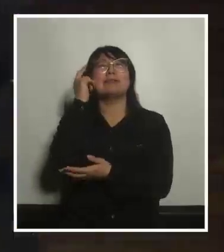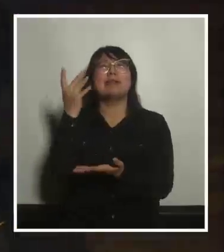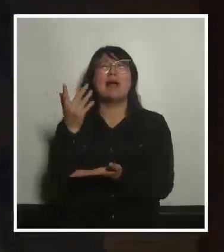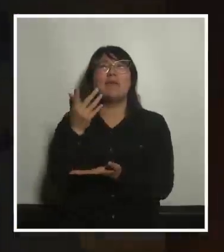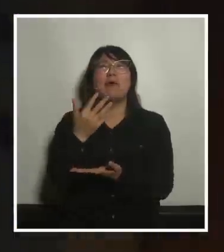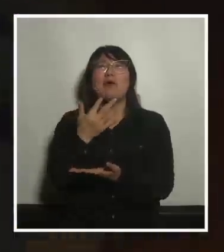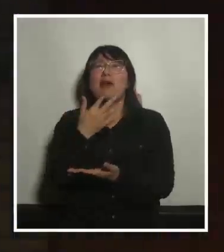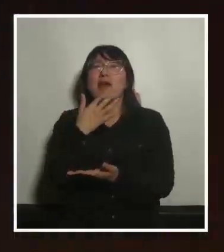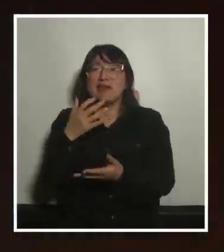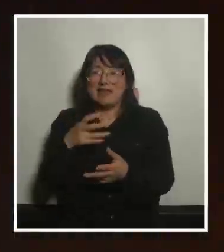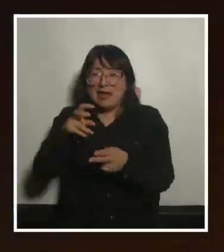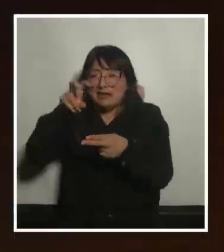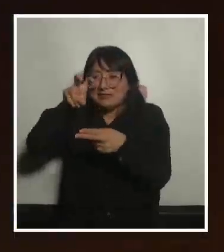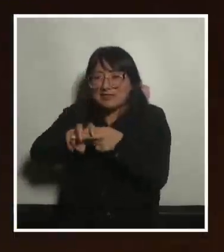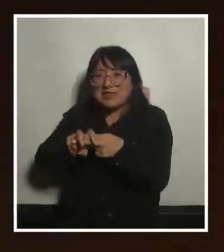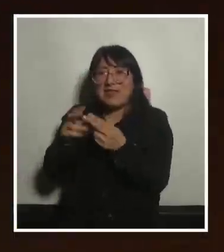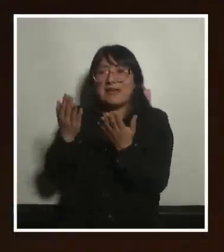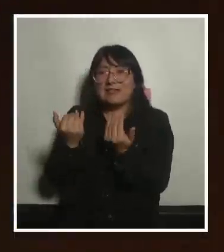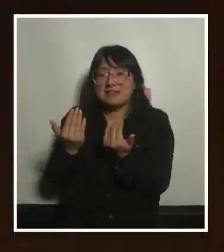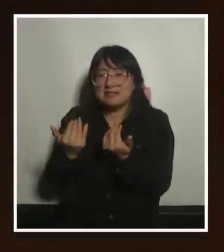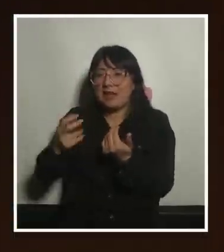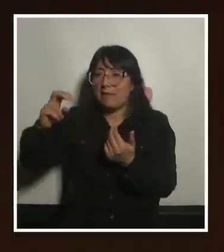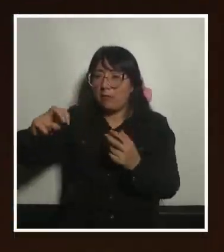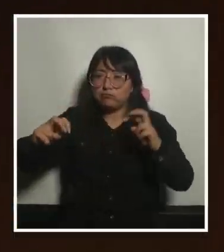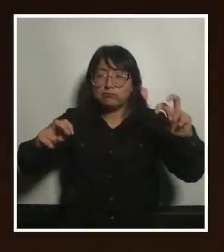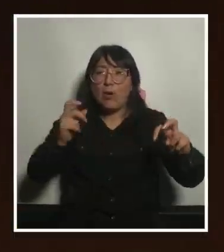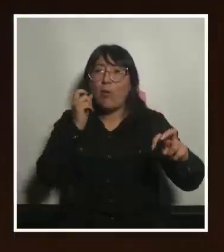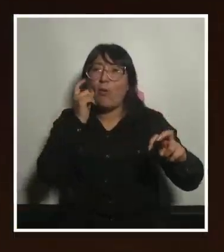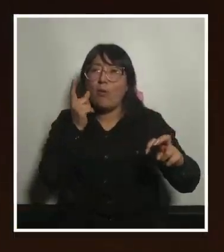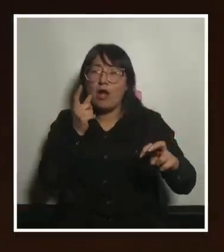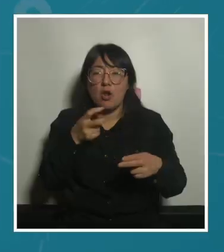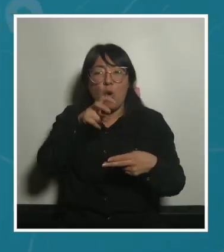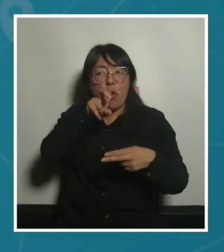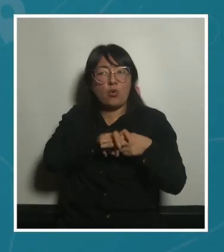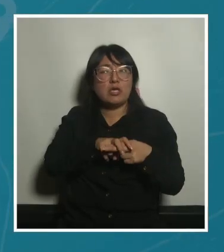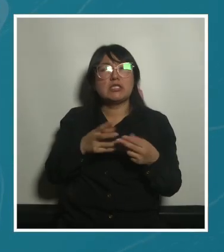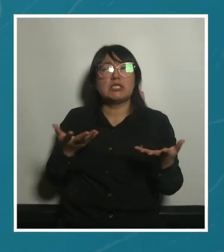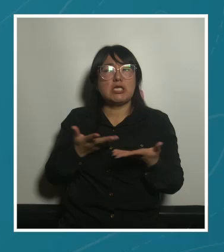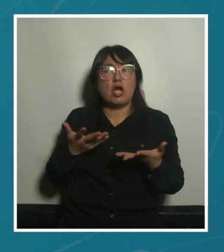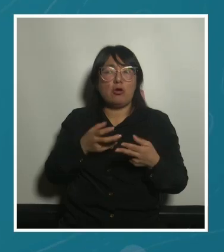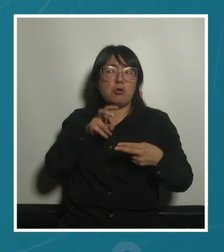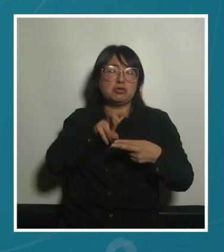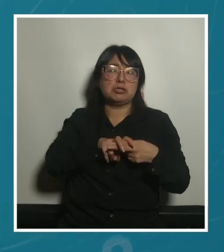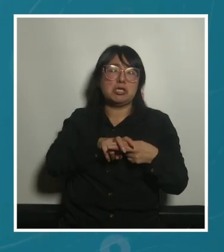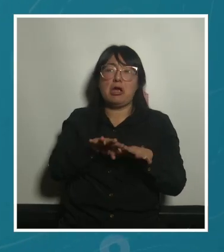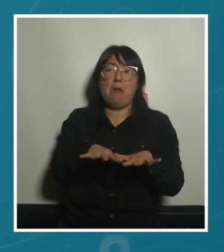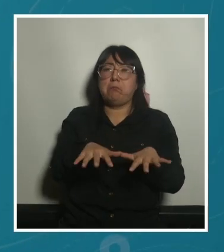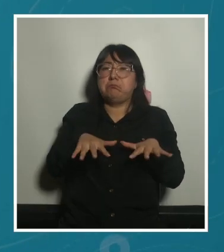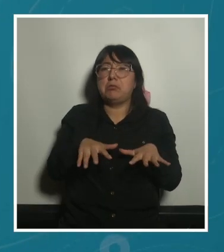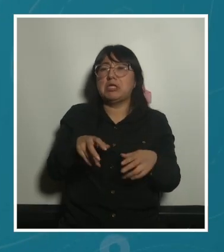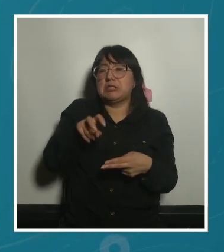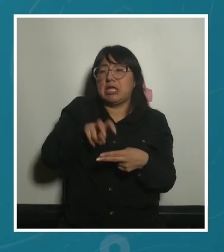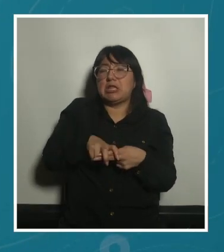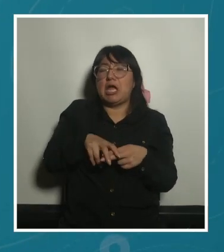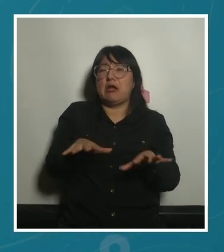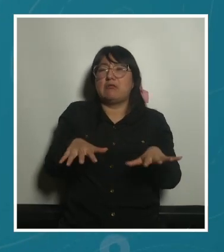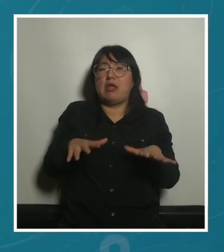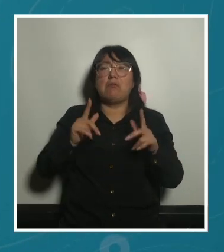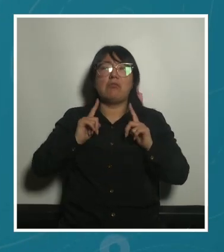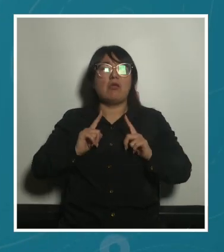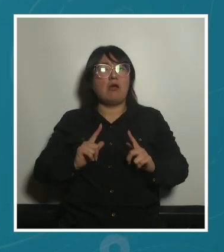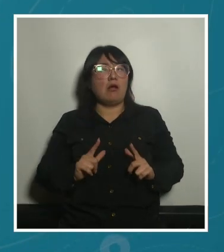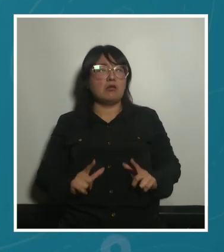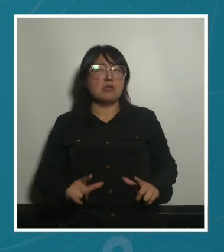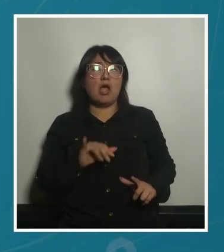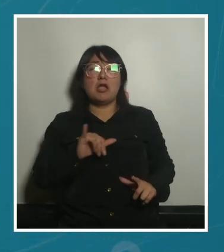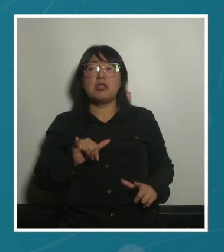bancos había que poner en cada uno de los itinerarios ¿no? pues un banco simplemente una sillita para poder sentarte descansar un momento